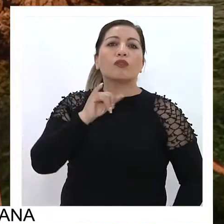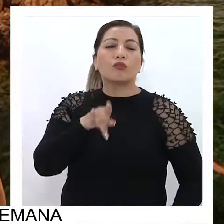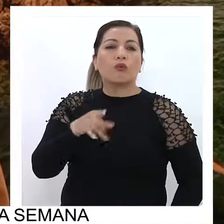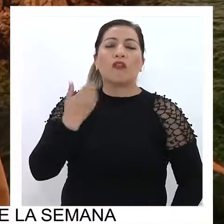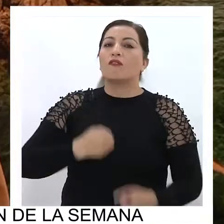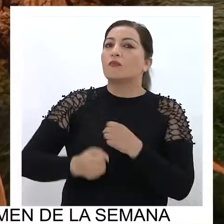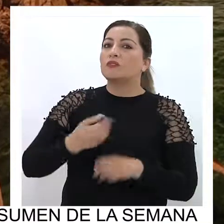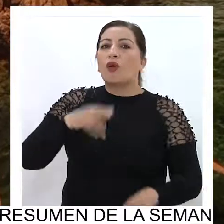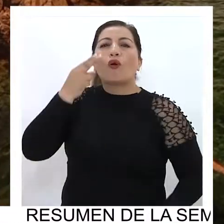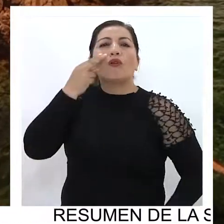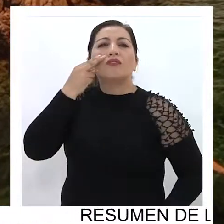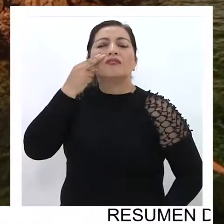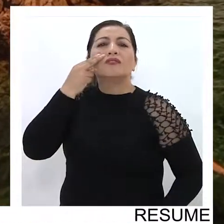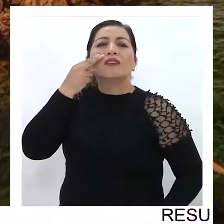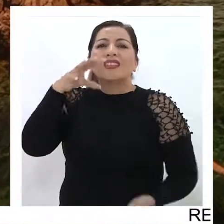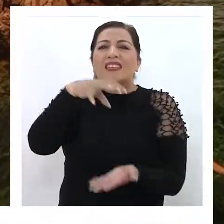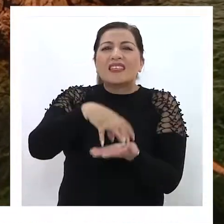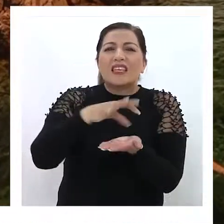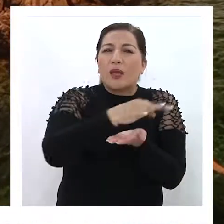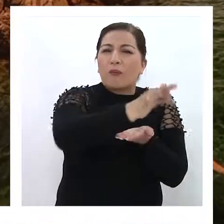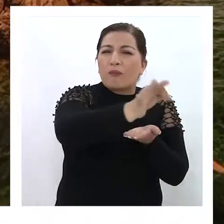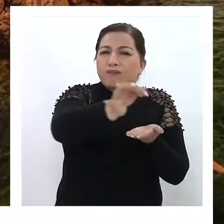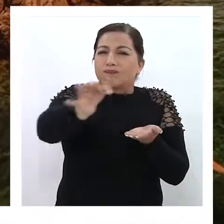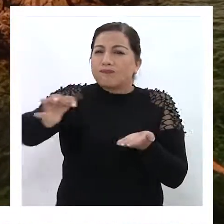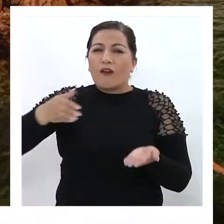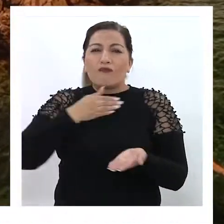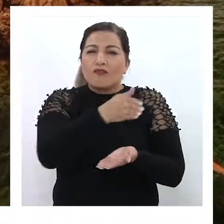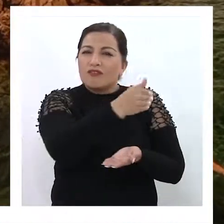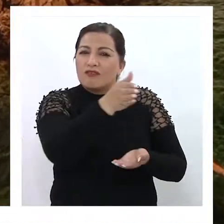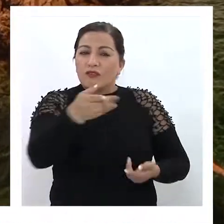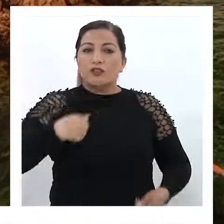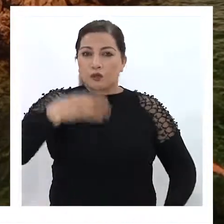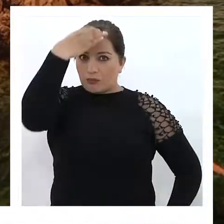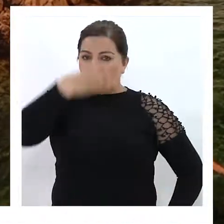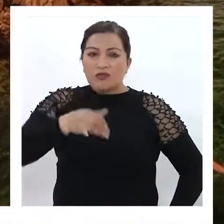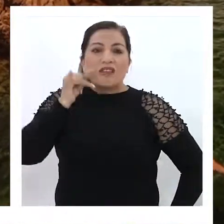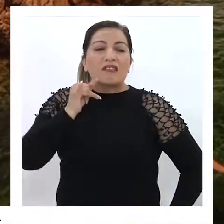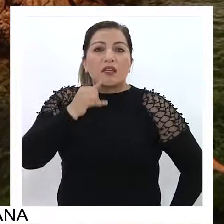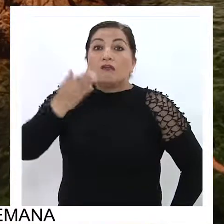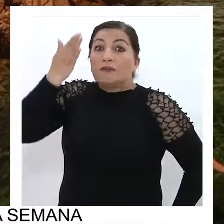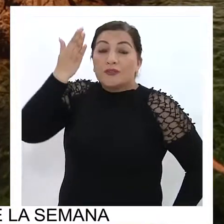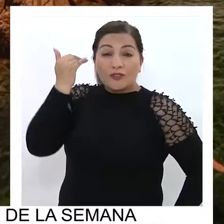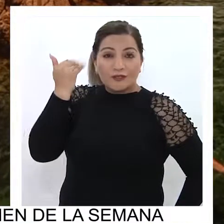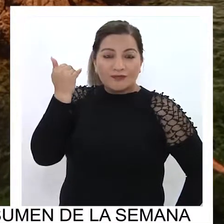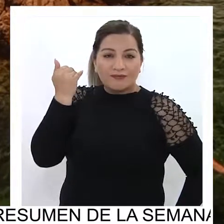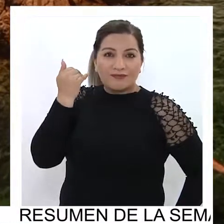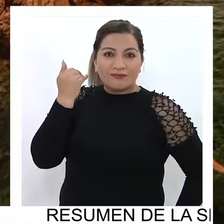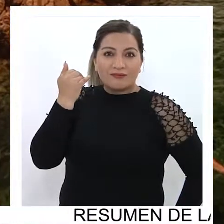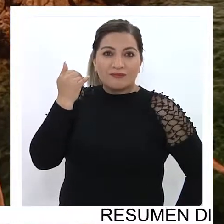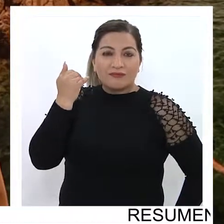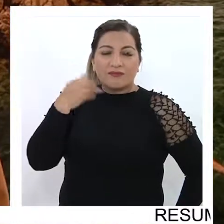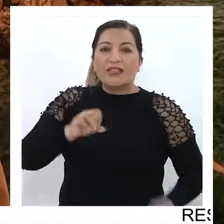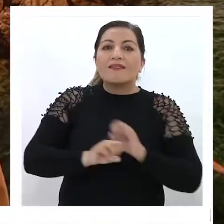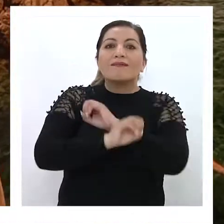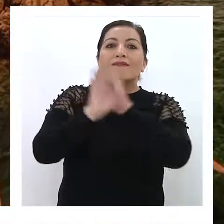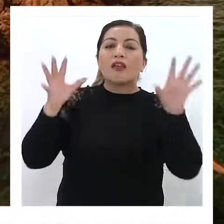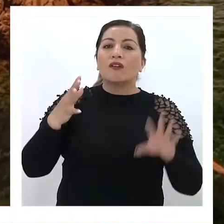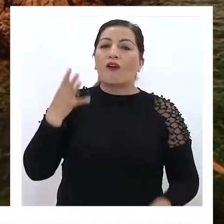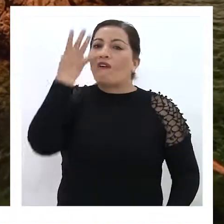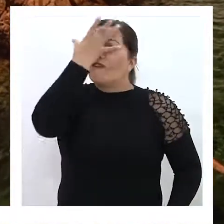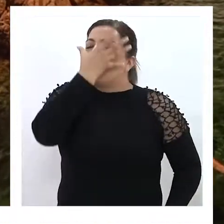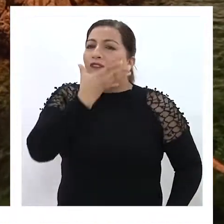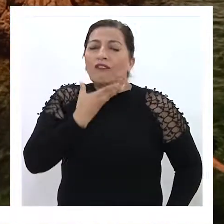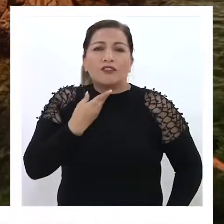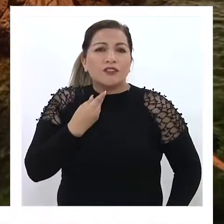realmente conocer la región en todos sus rincones. Me di cuenta de que yo siendo iquiqueño no sabía, no tenía claro las maravillas que